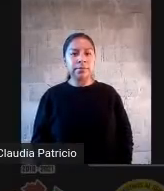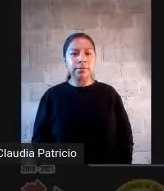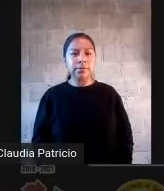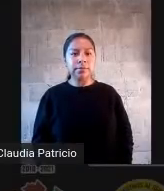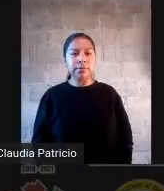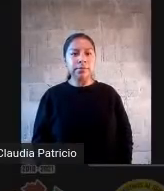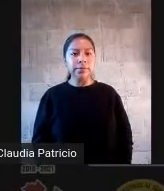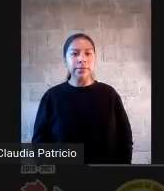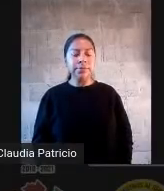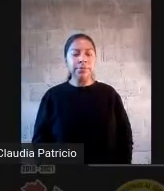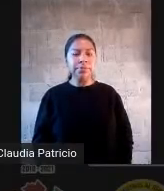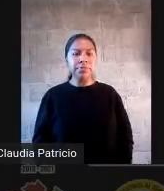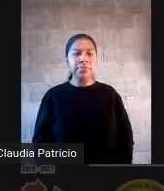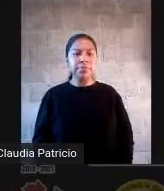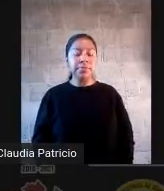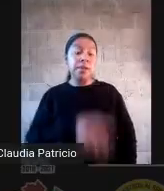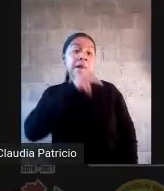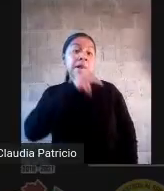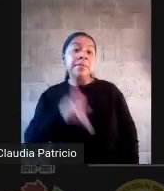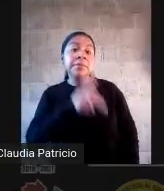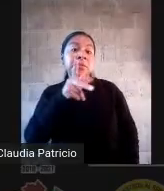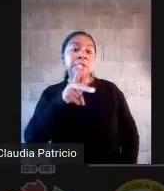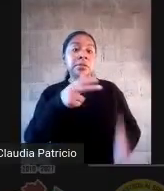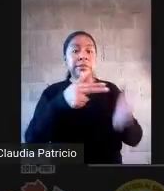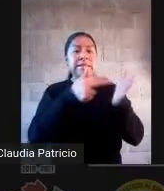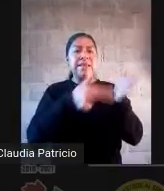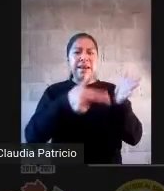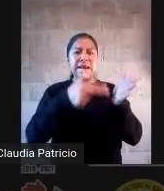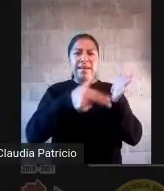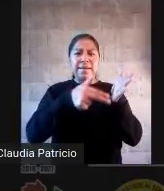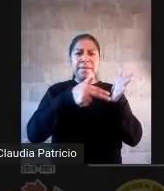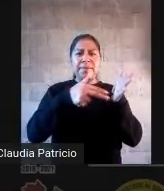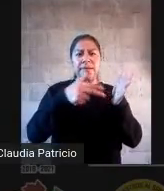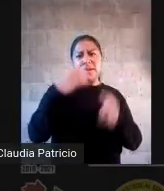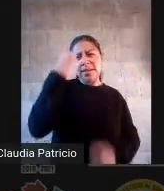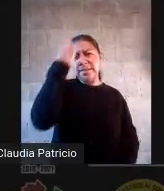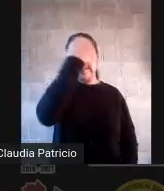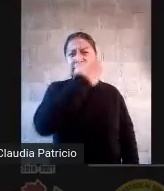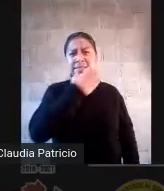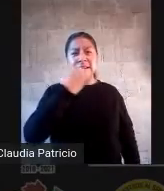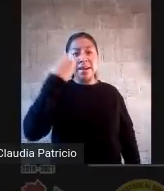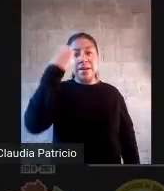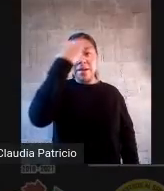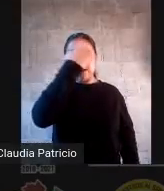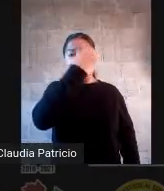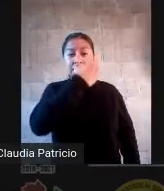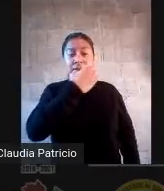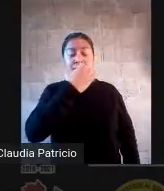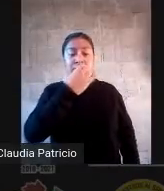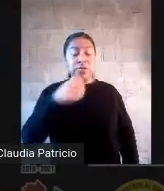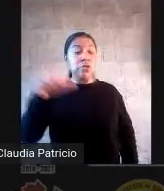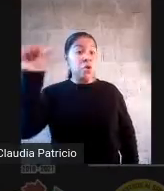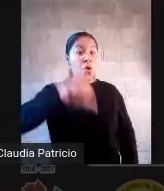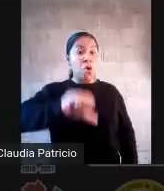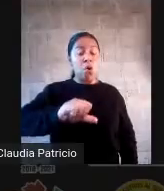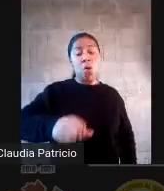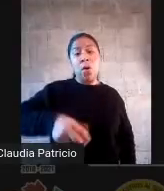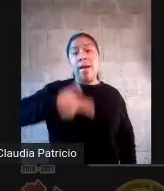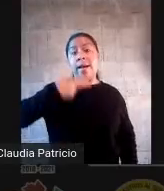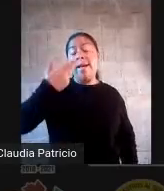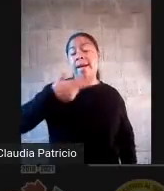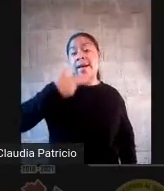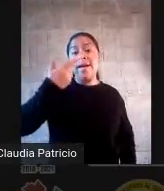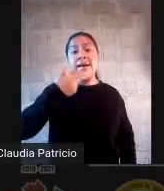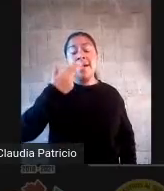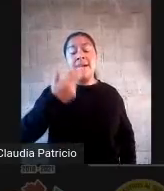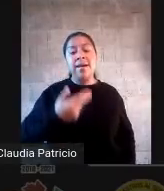¿Qué herramientas de evaluación? Porque vamos a hablar de la función formativa de la evaluación. ¿Qué herramientas